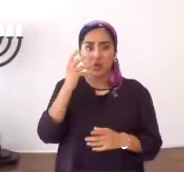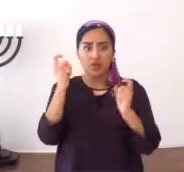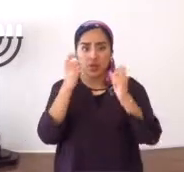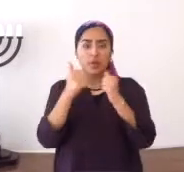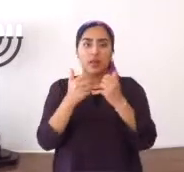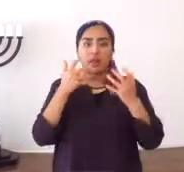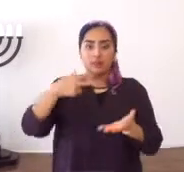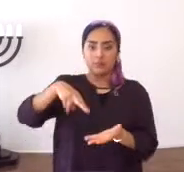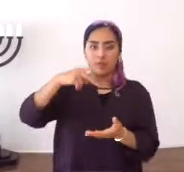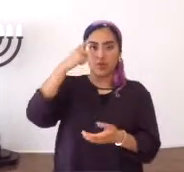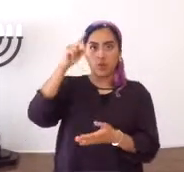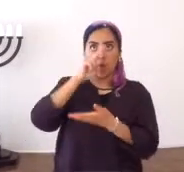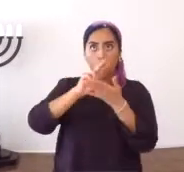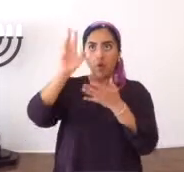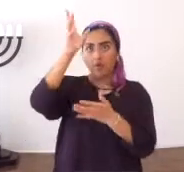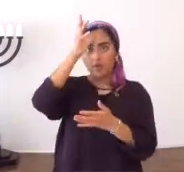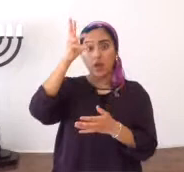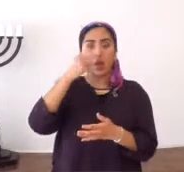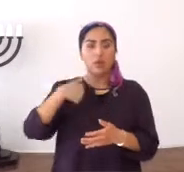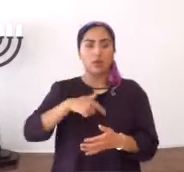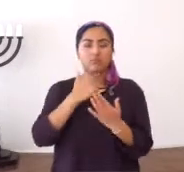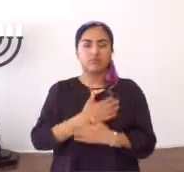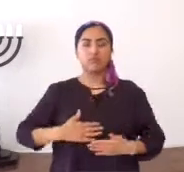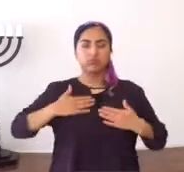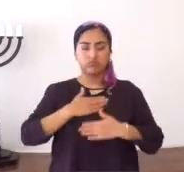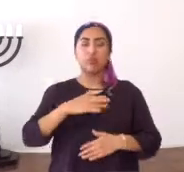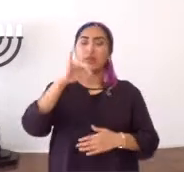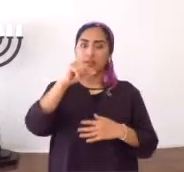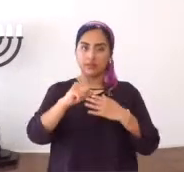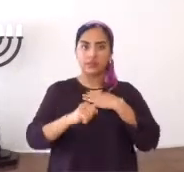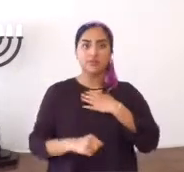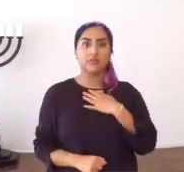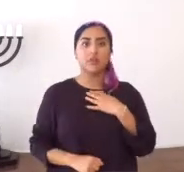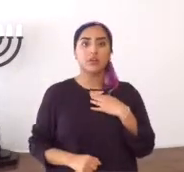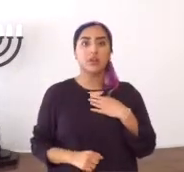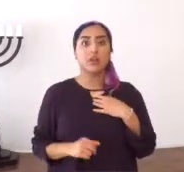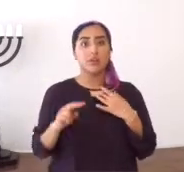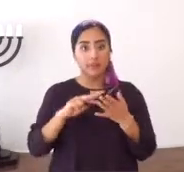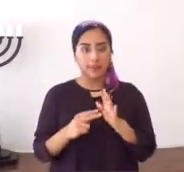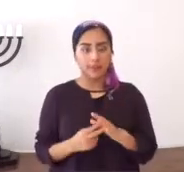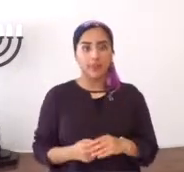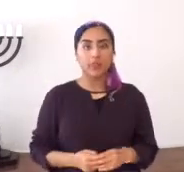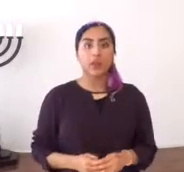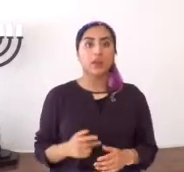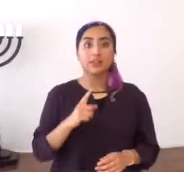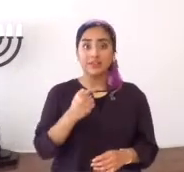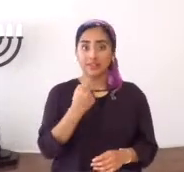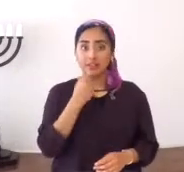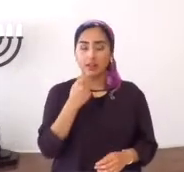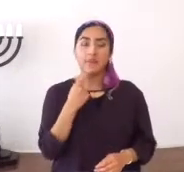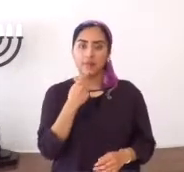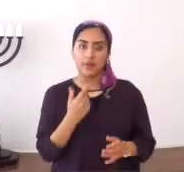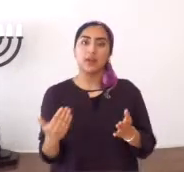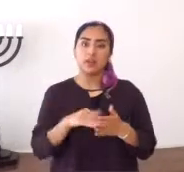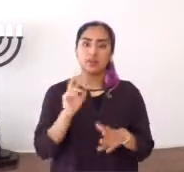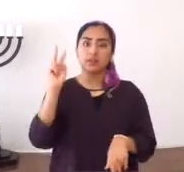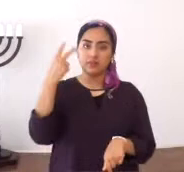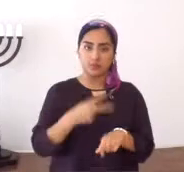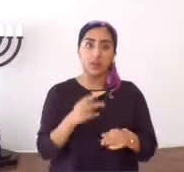celebrar, esa preciosa fiesta, con muchas danzas, al Padre Eterno, y nos gozamos, ciertamente, así es de que,